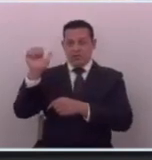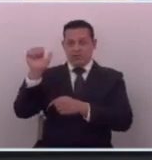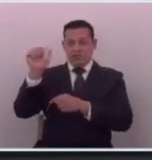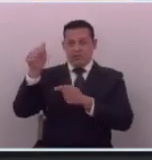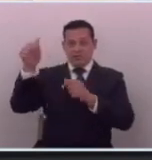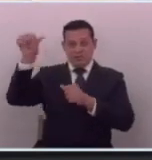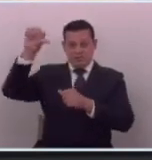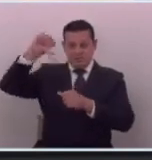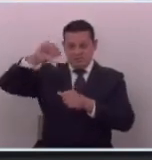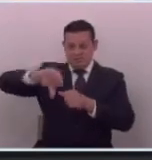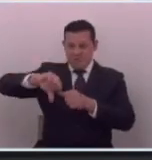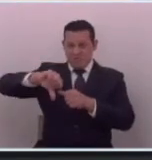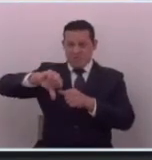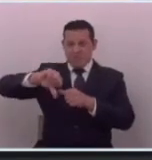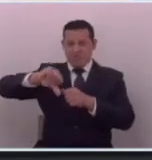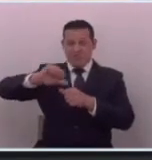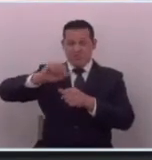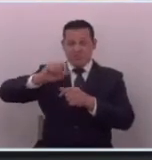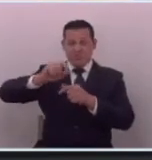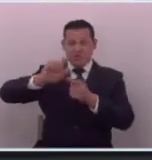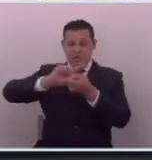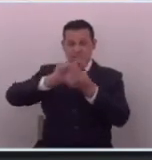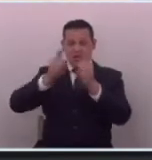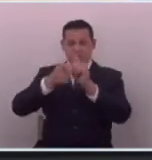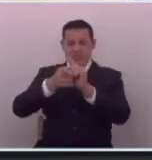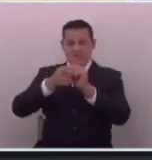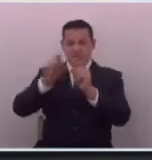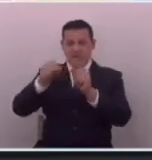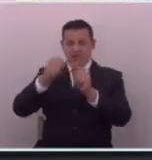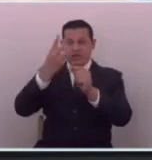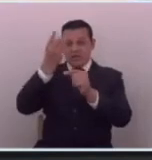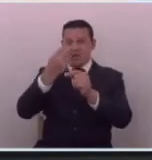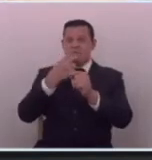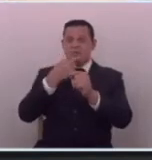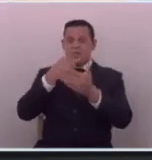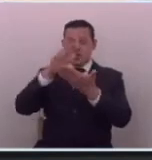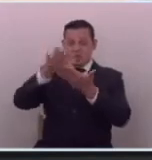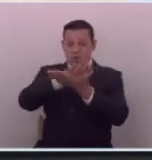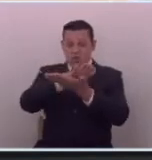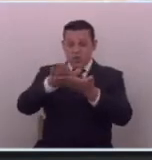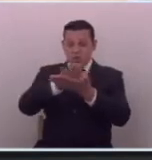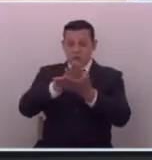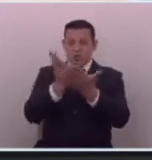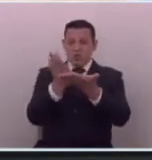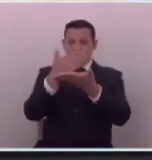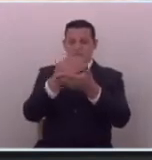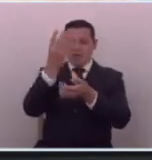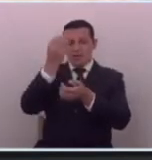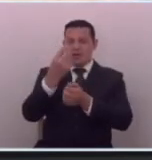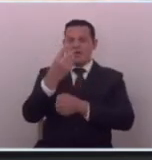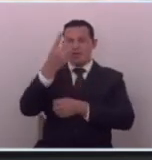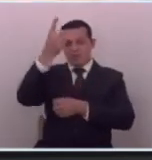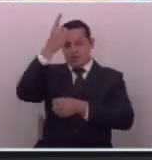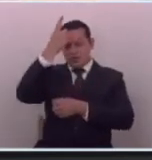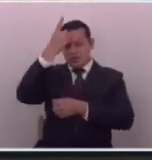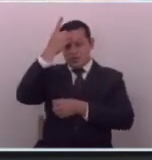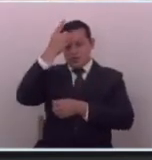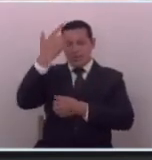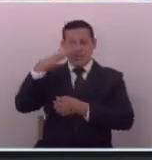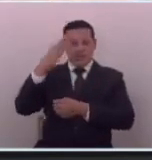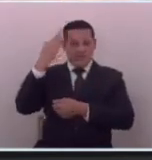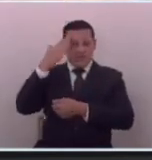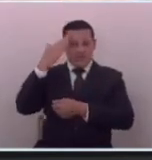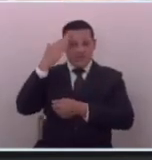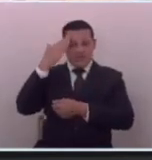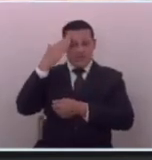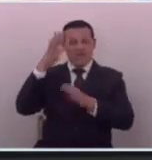en el efecto Nostradamus ellos el viernes están imprimiendo el periódico del domingo ya saben lo